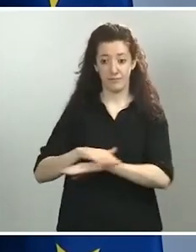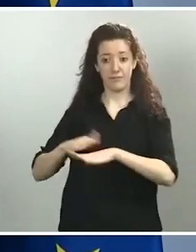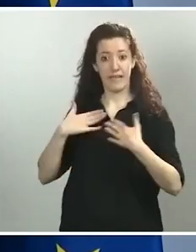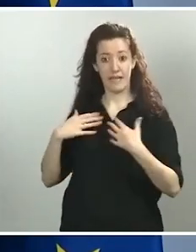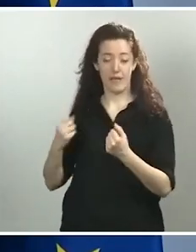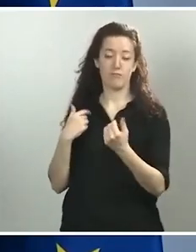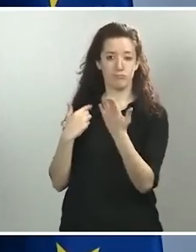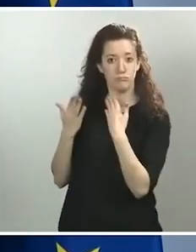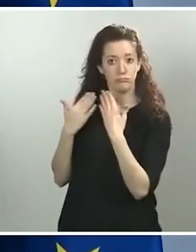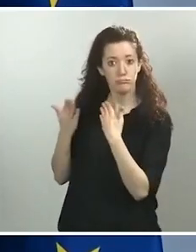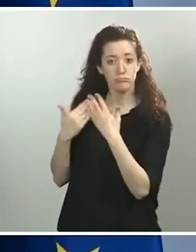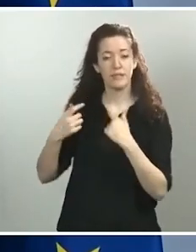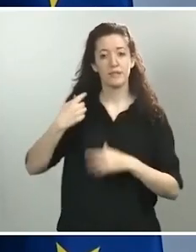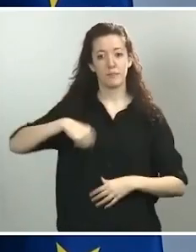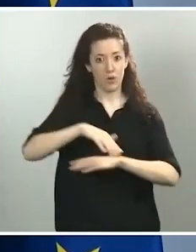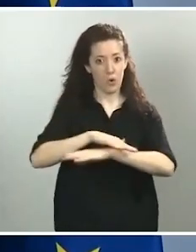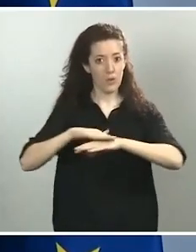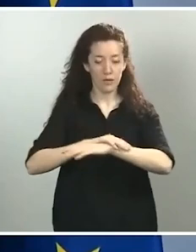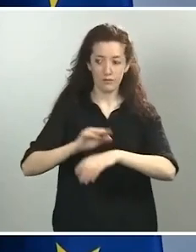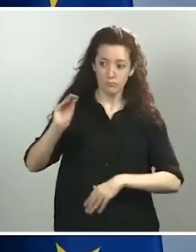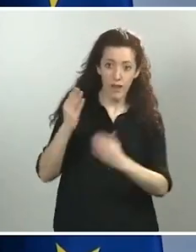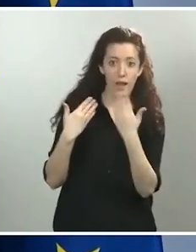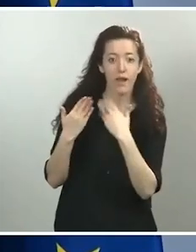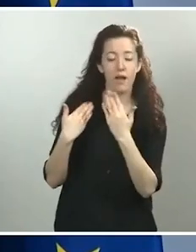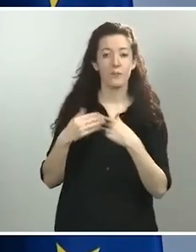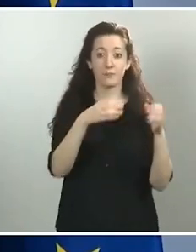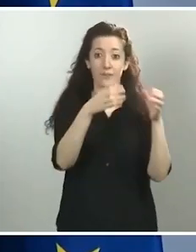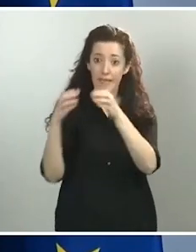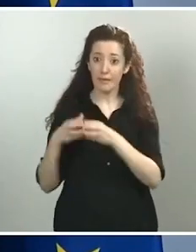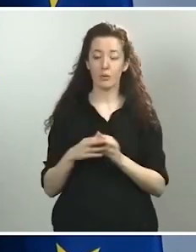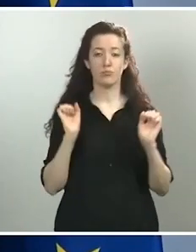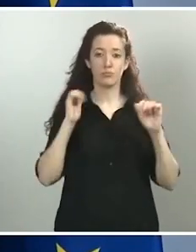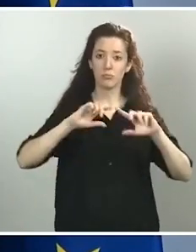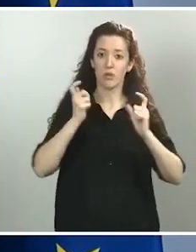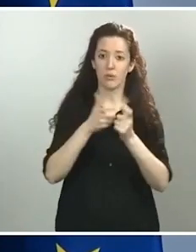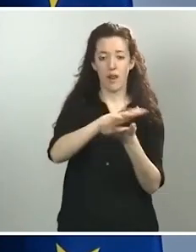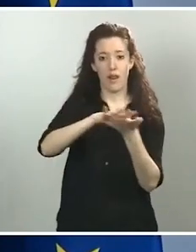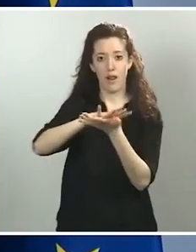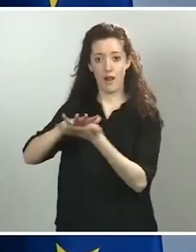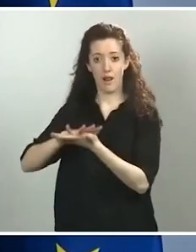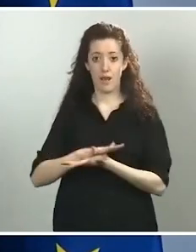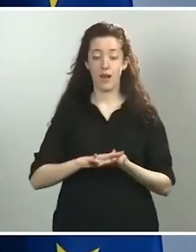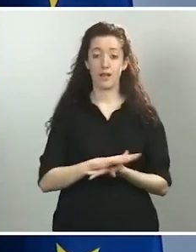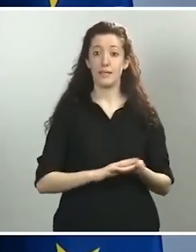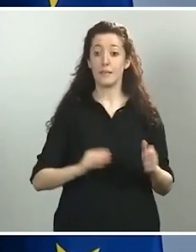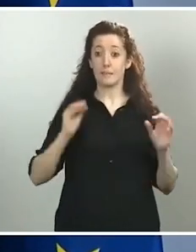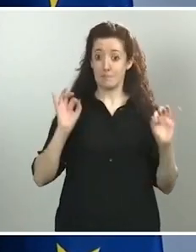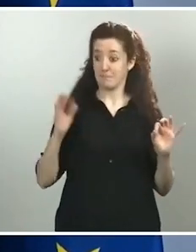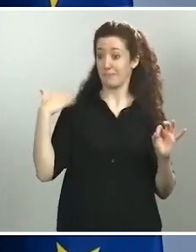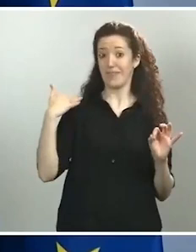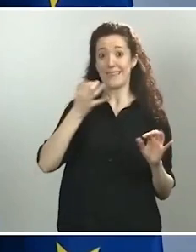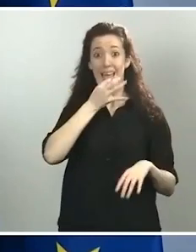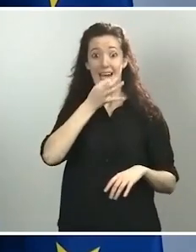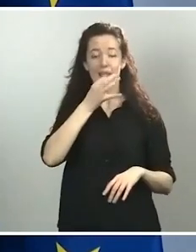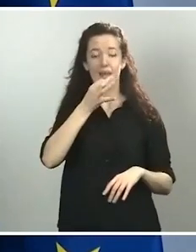presidente del gobierno, los equipos empezaron a reunirse y esa misma tarde el ministro de Sanidad, pues aclaró cómo se